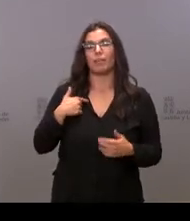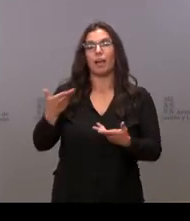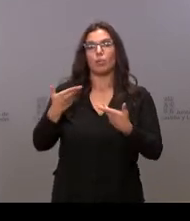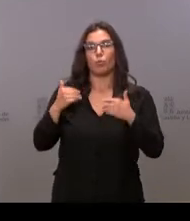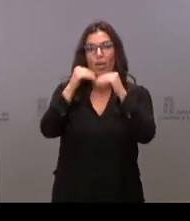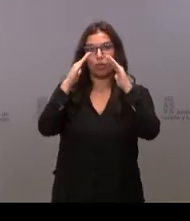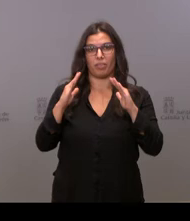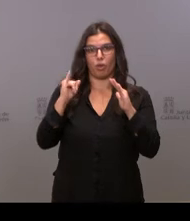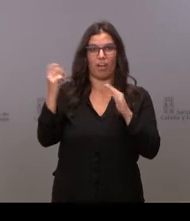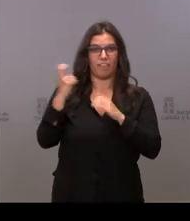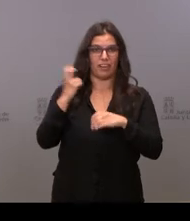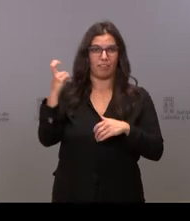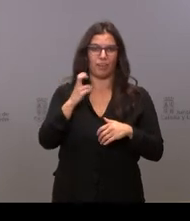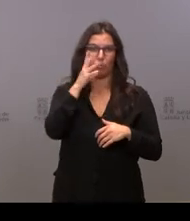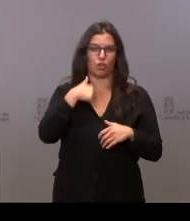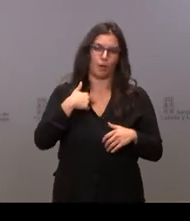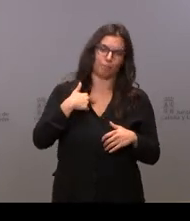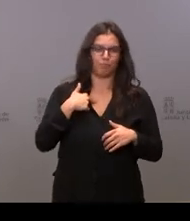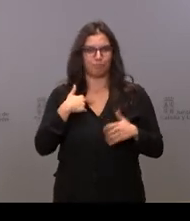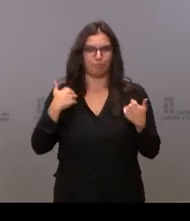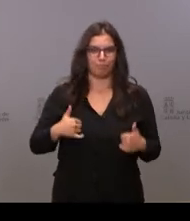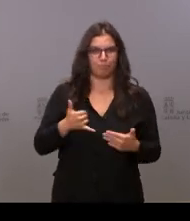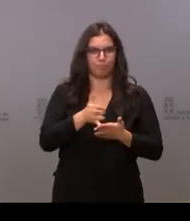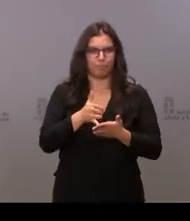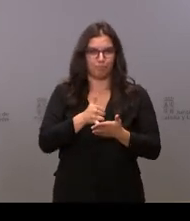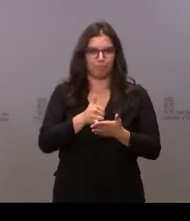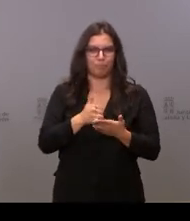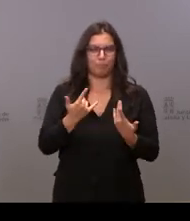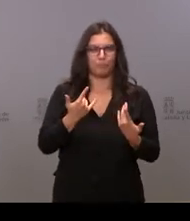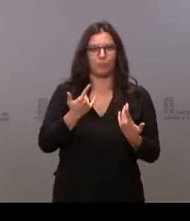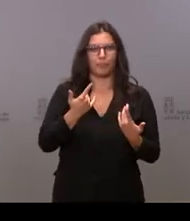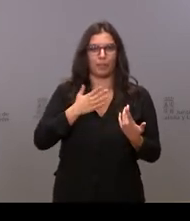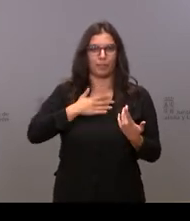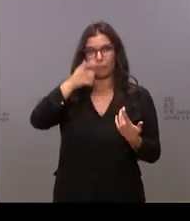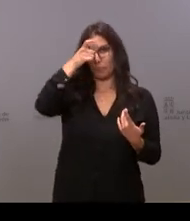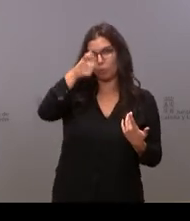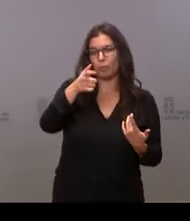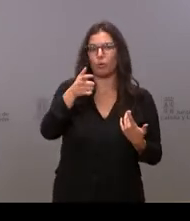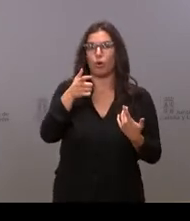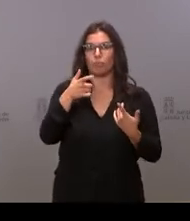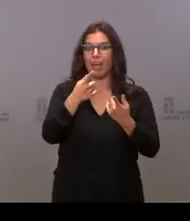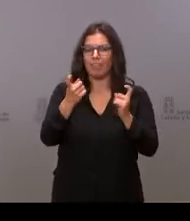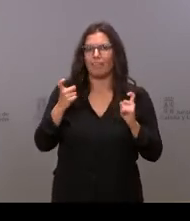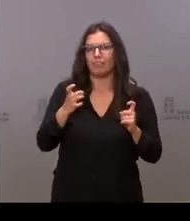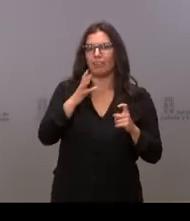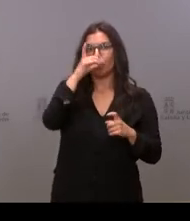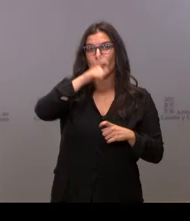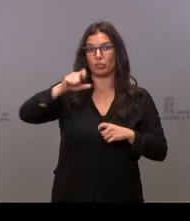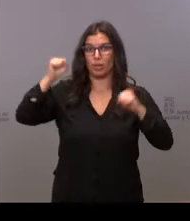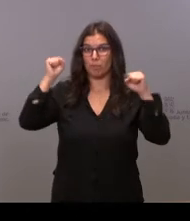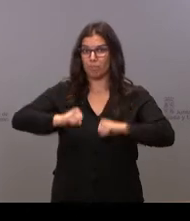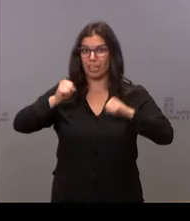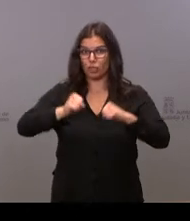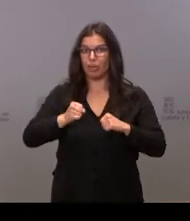bastante fastidiada y tengo que eso es lo que hace falta en mi pueblo, que hay muchas personas mayores que